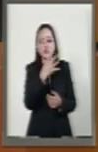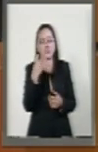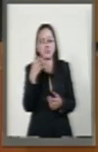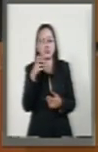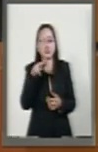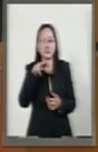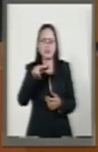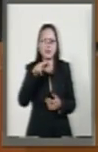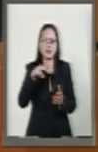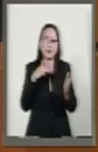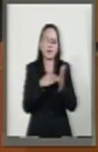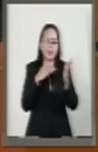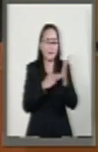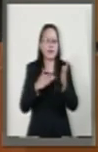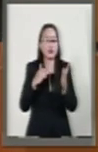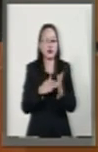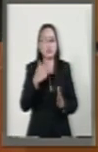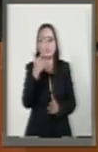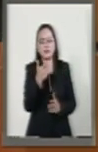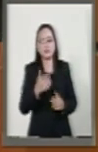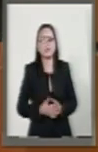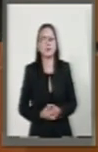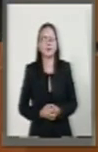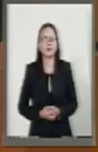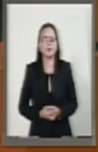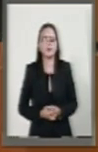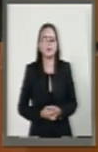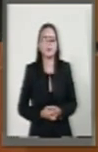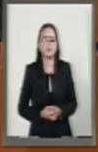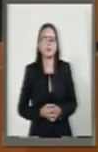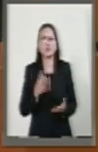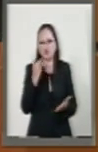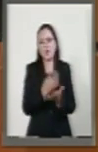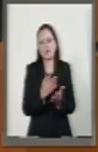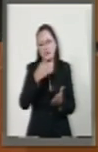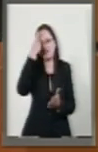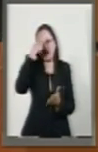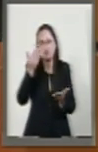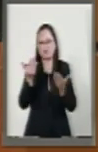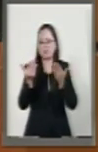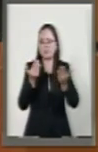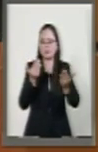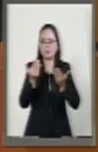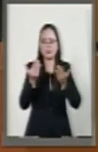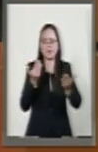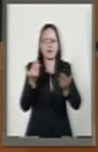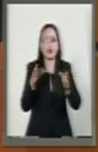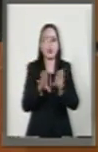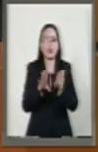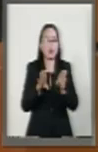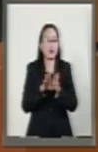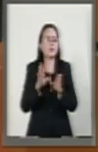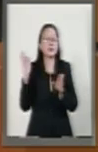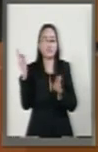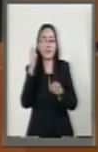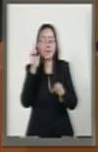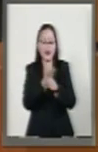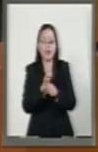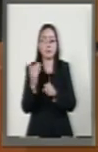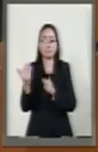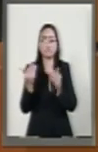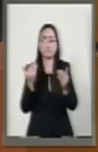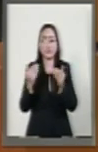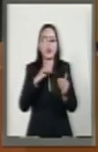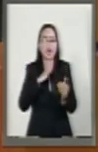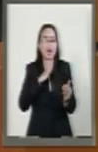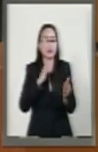.000 millones de pesos. Y nada más para tener una comparación, las participaciones federales en total